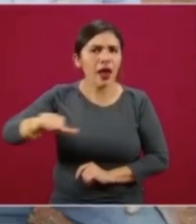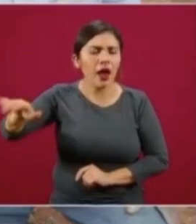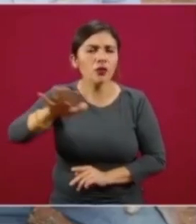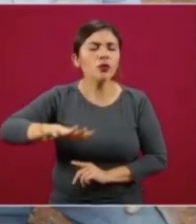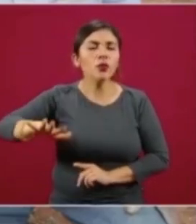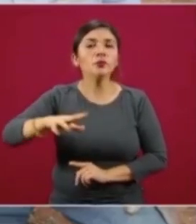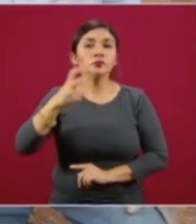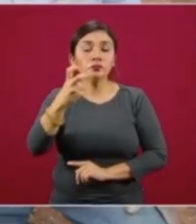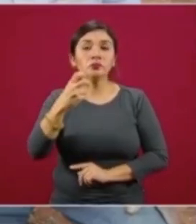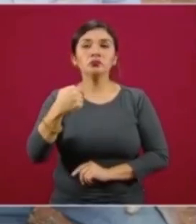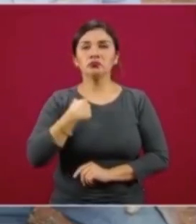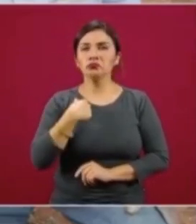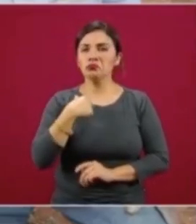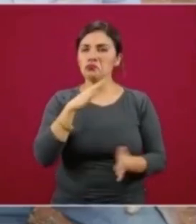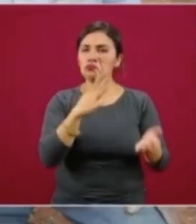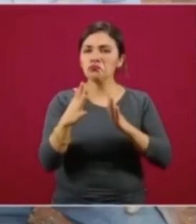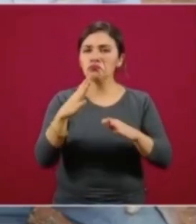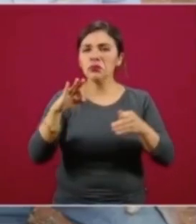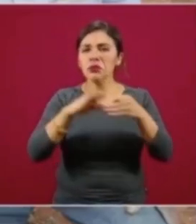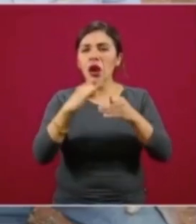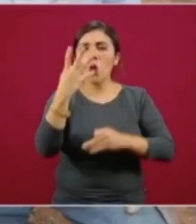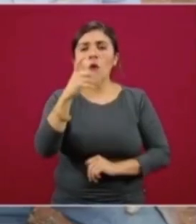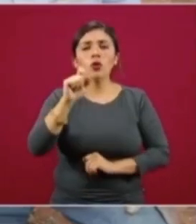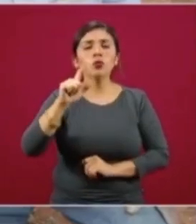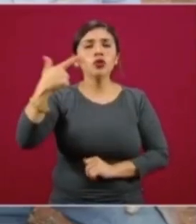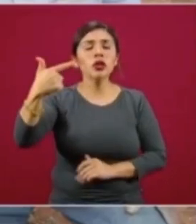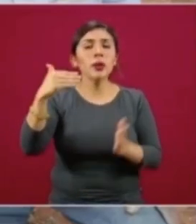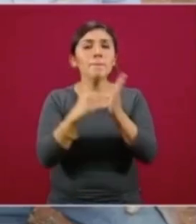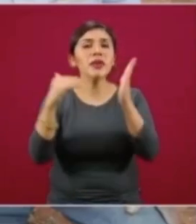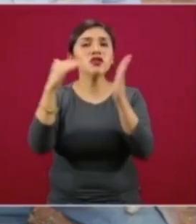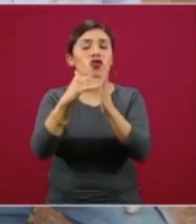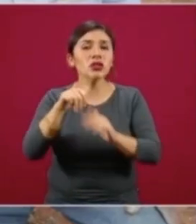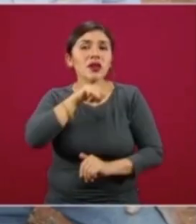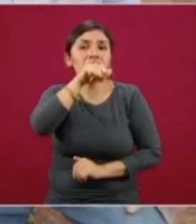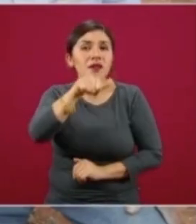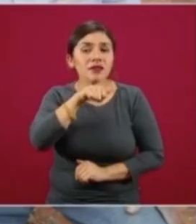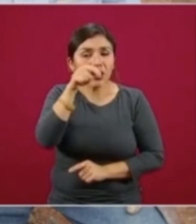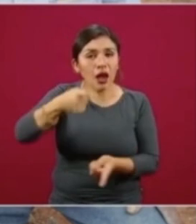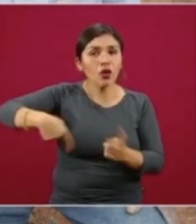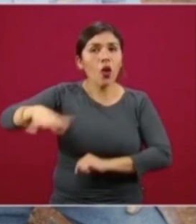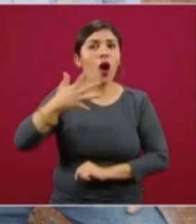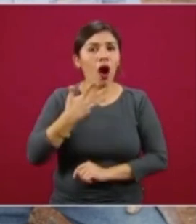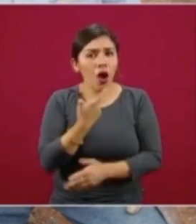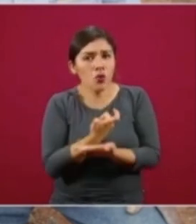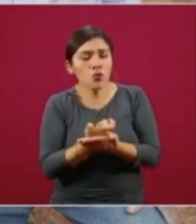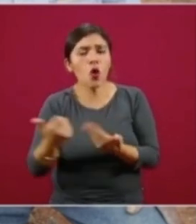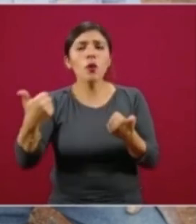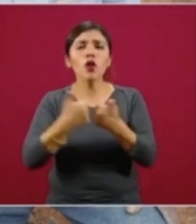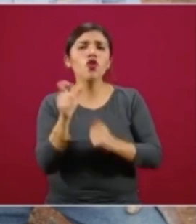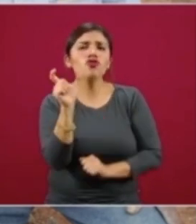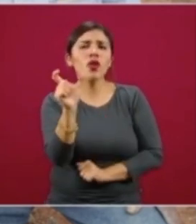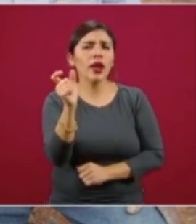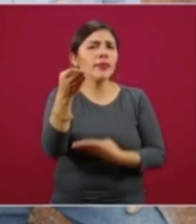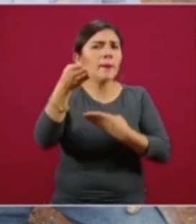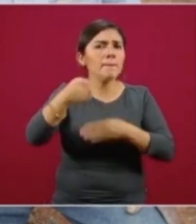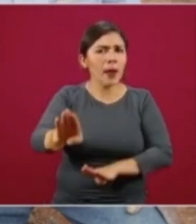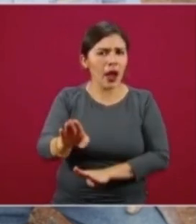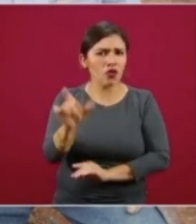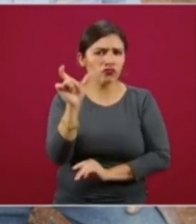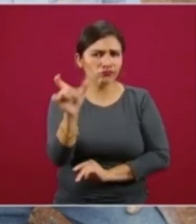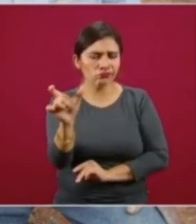Estamos llegando a cerca de 4.7 millones de adultos mayores que cobran a través de una tarjeta bancaria